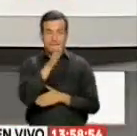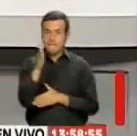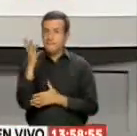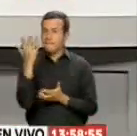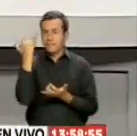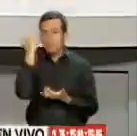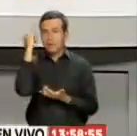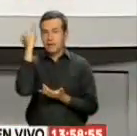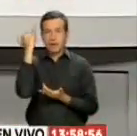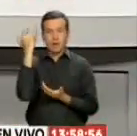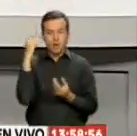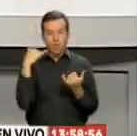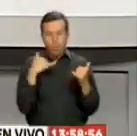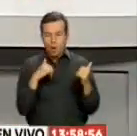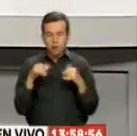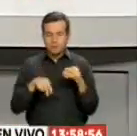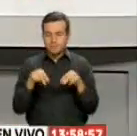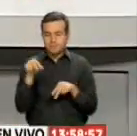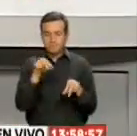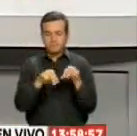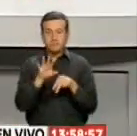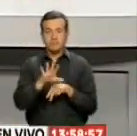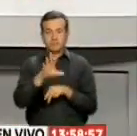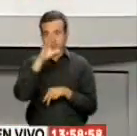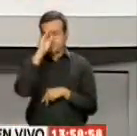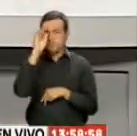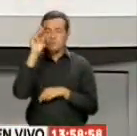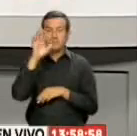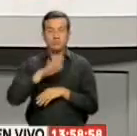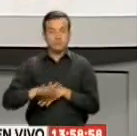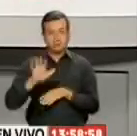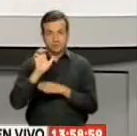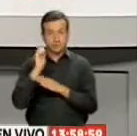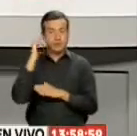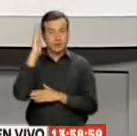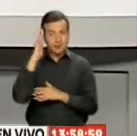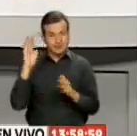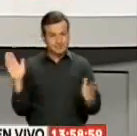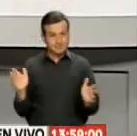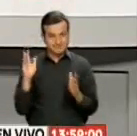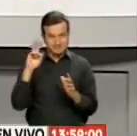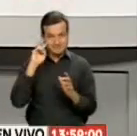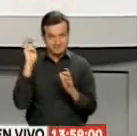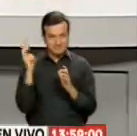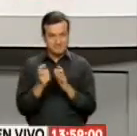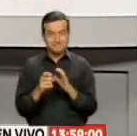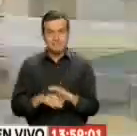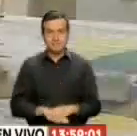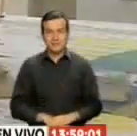idea De este proyecto Y su anhelo Es que su trabajo Se conozca en todo el país Y además Fomente el turismo